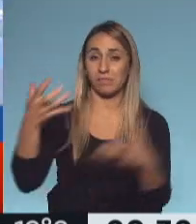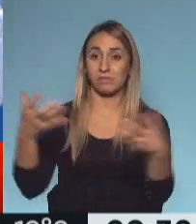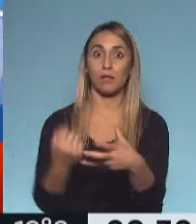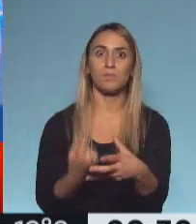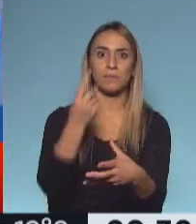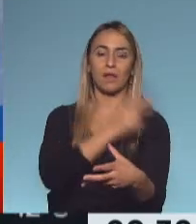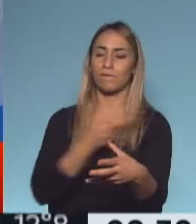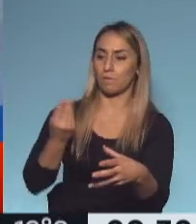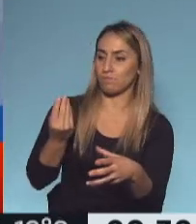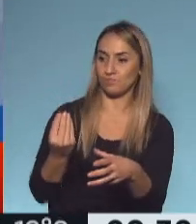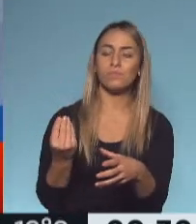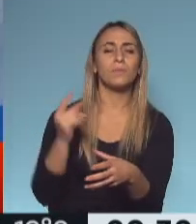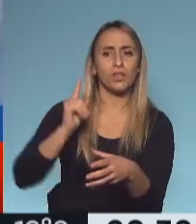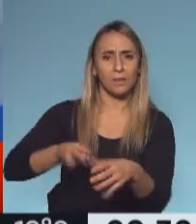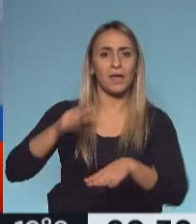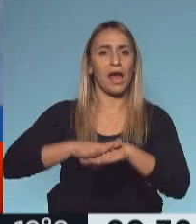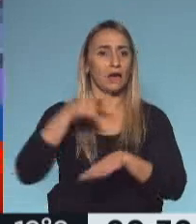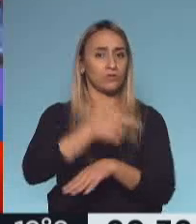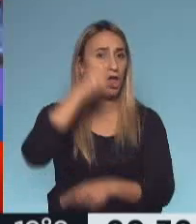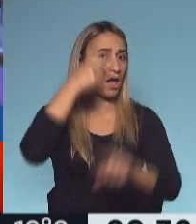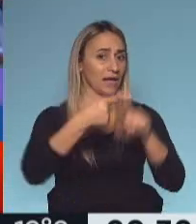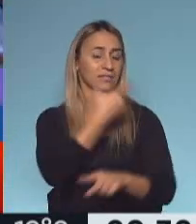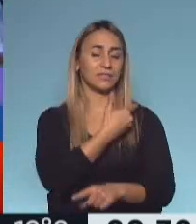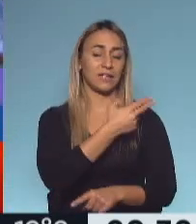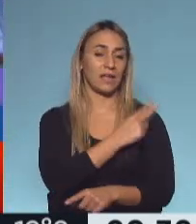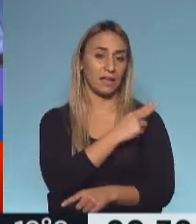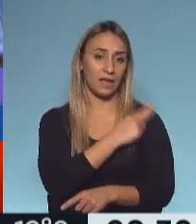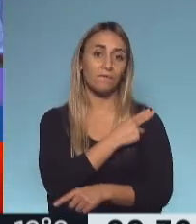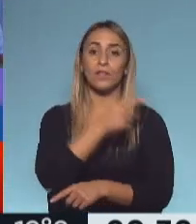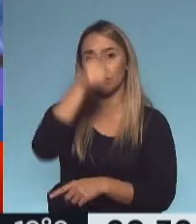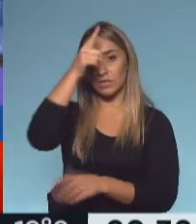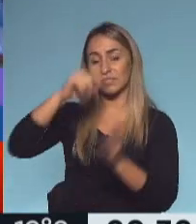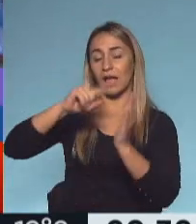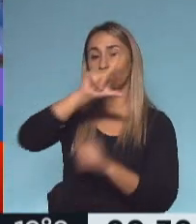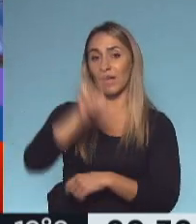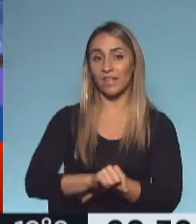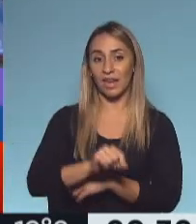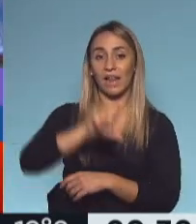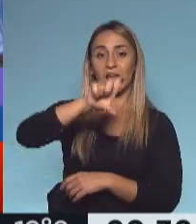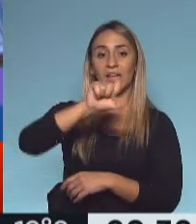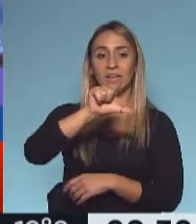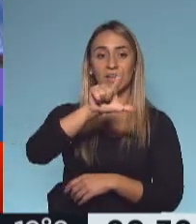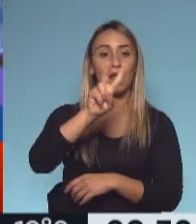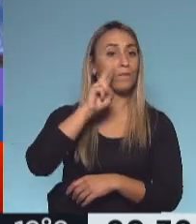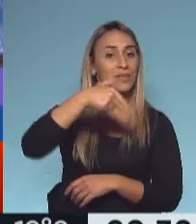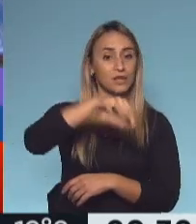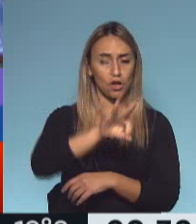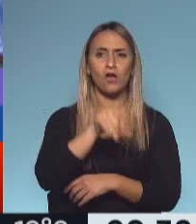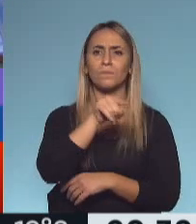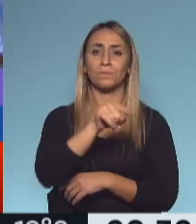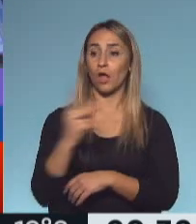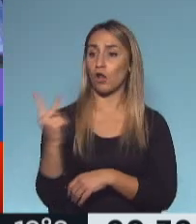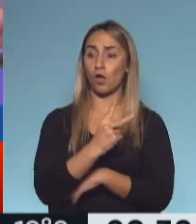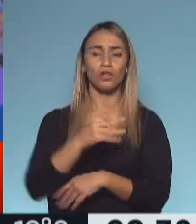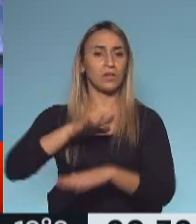estaba imputado también el ex jefe de la policía federal, el comisario Calviño. Los dos estaban